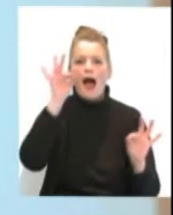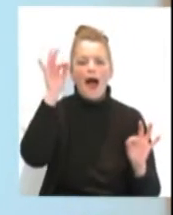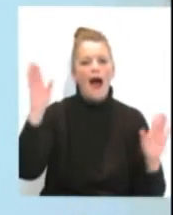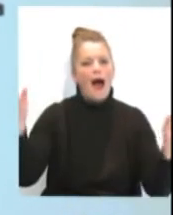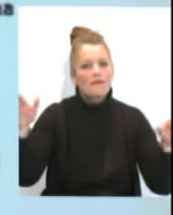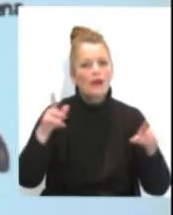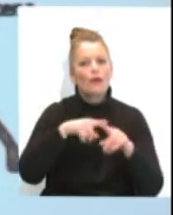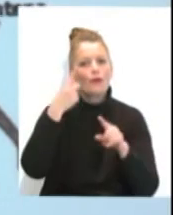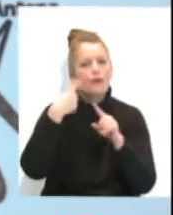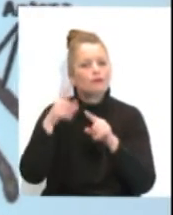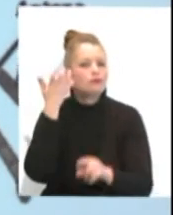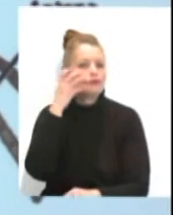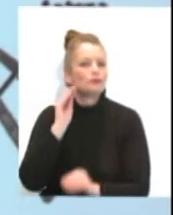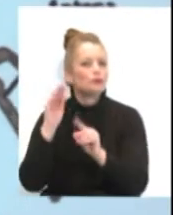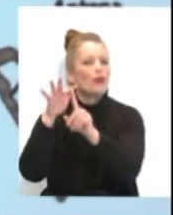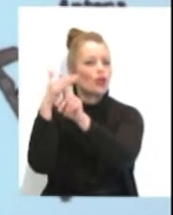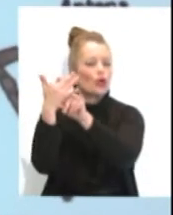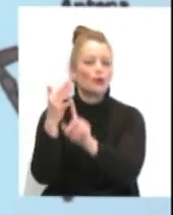su peculiar visión de su entorno.